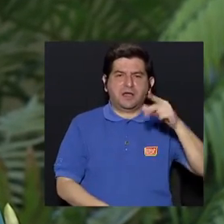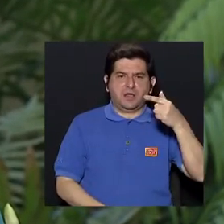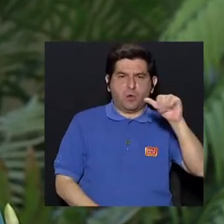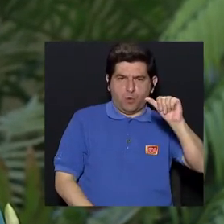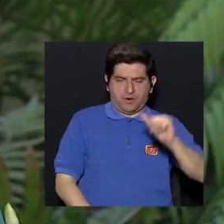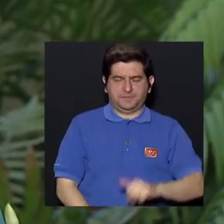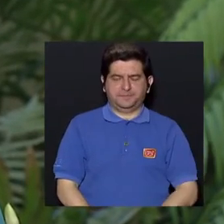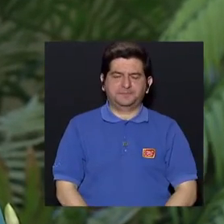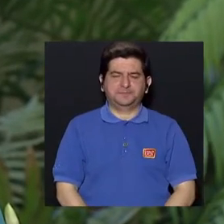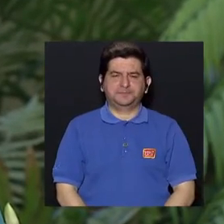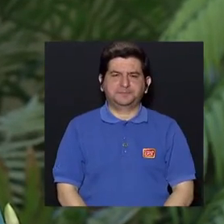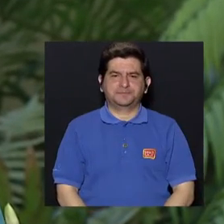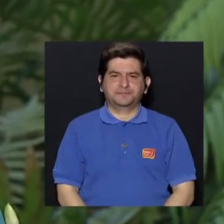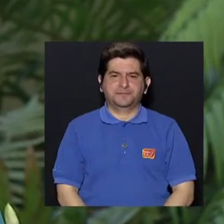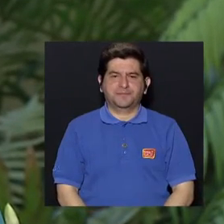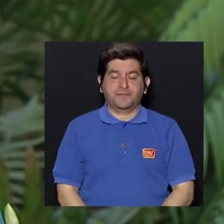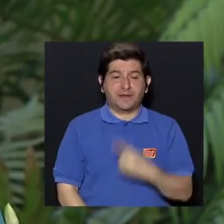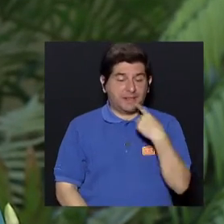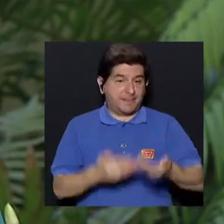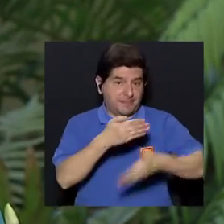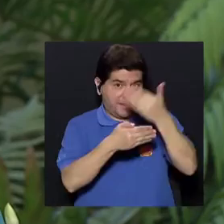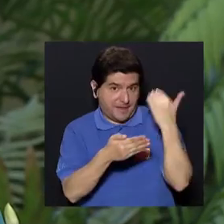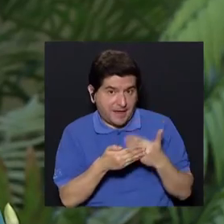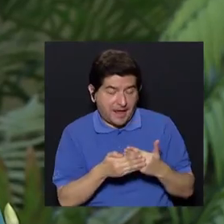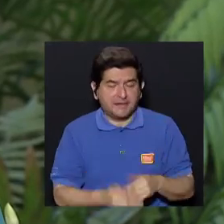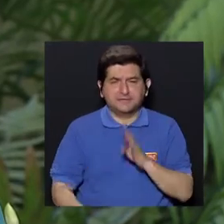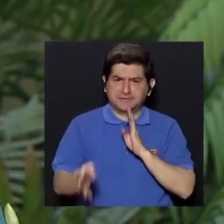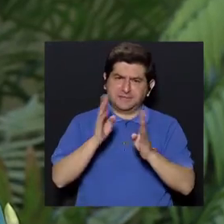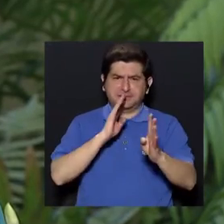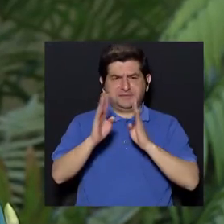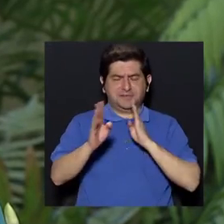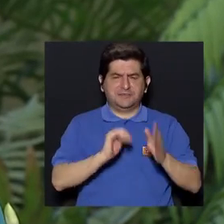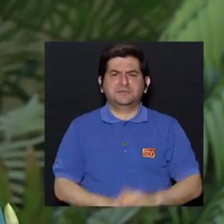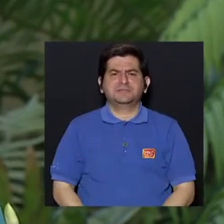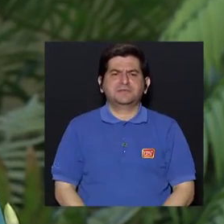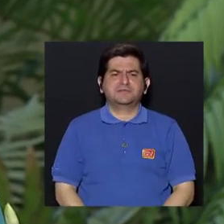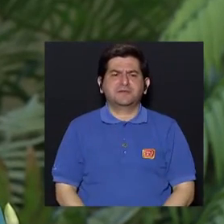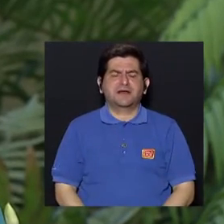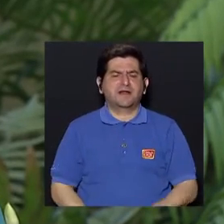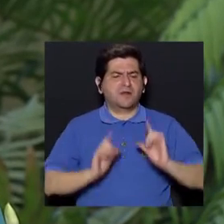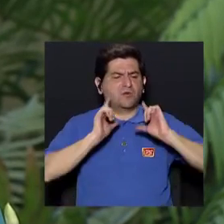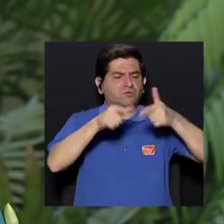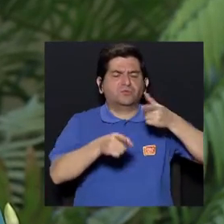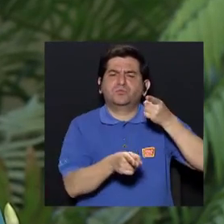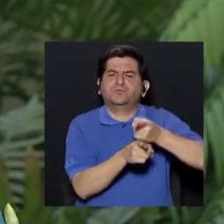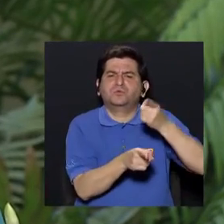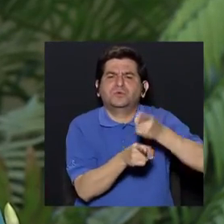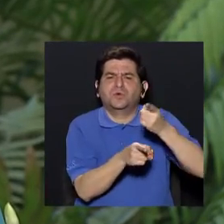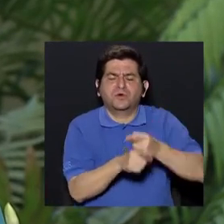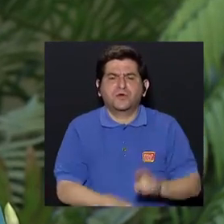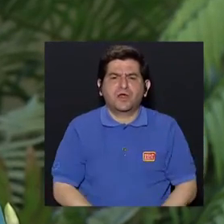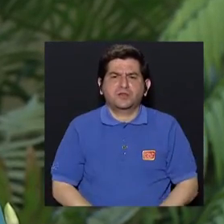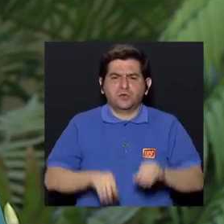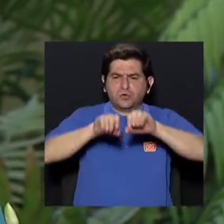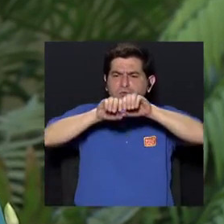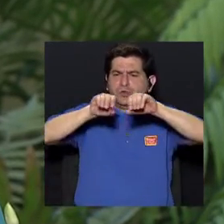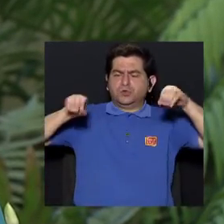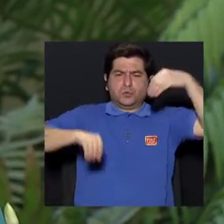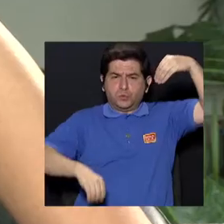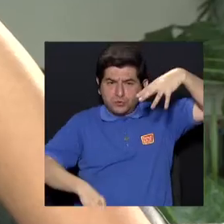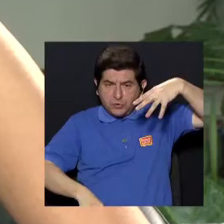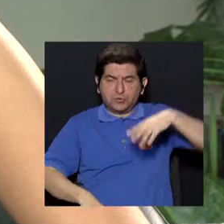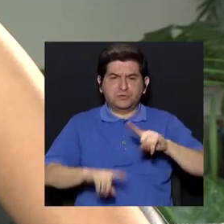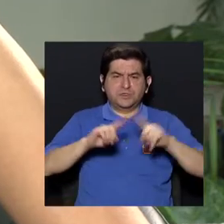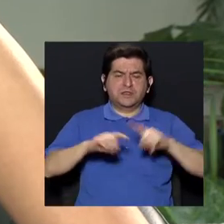Universidad de Costa Rica. Como les adelanté, vamos a conversar con ella acerca de cómo desechar adecuadamente los fluorescentes